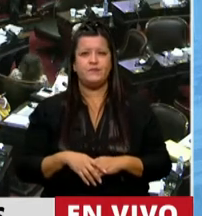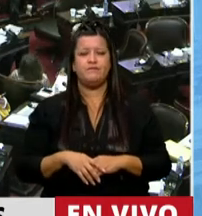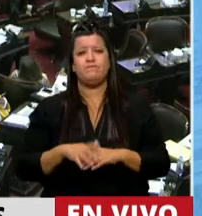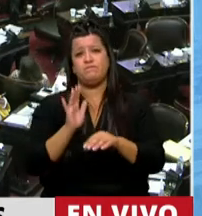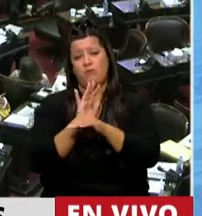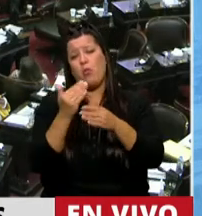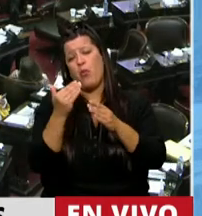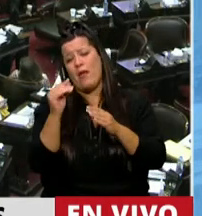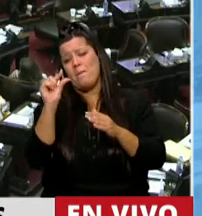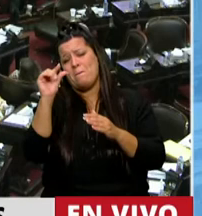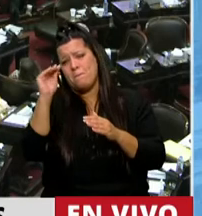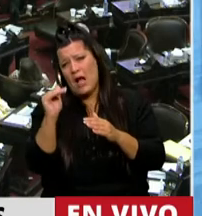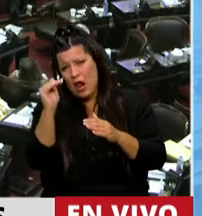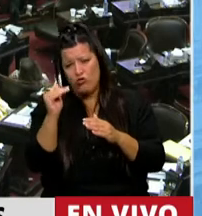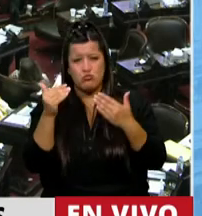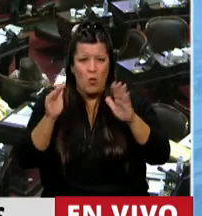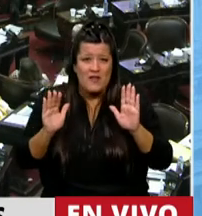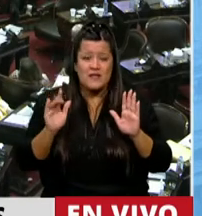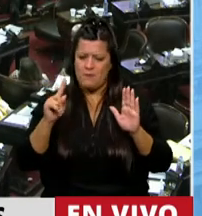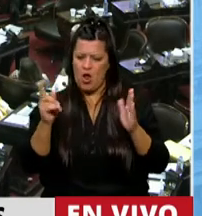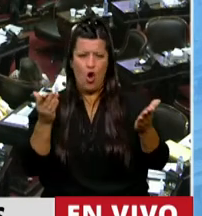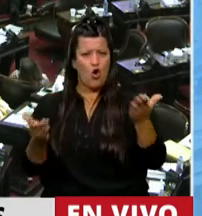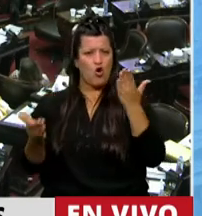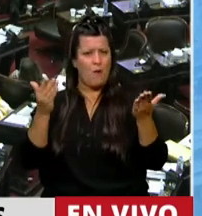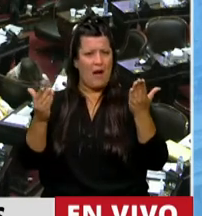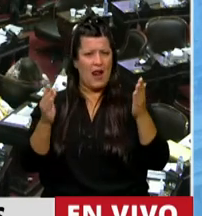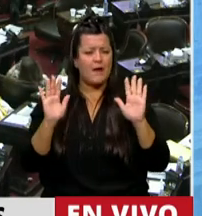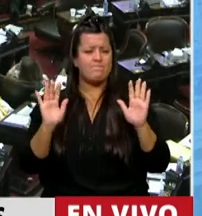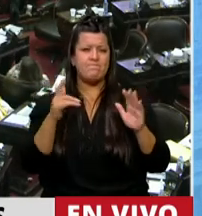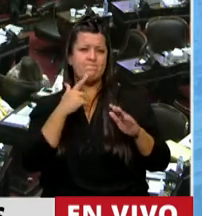Puede ser menos. Y uno lo compara y dice, bueno, pero